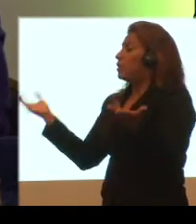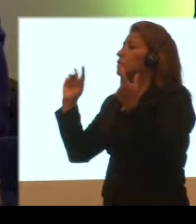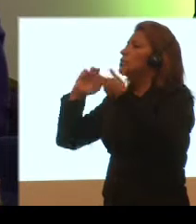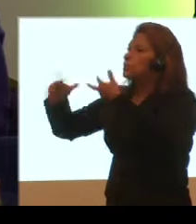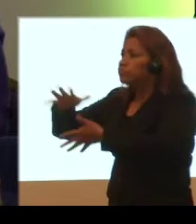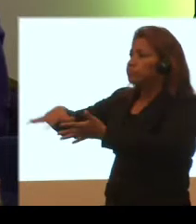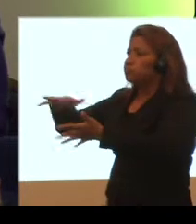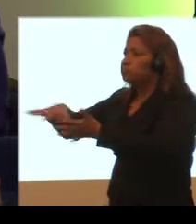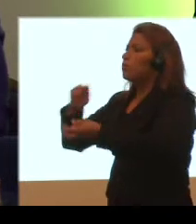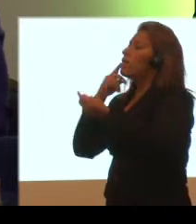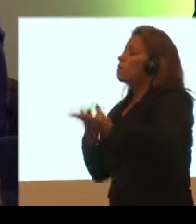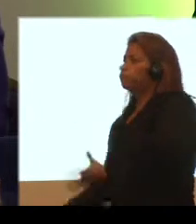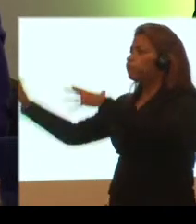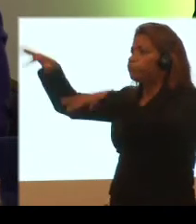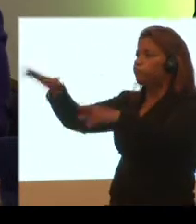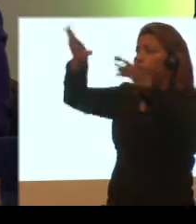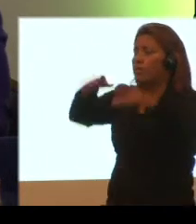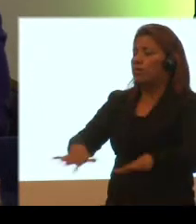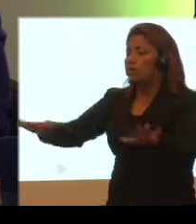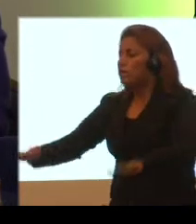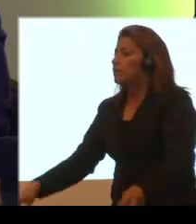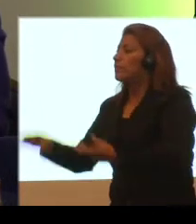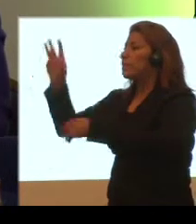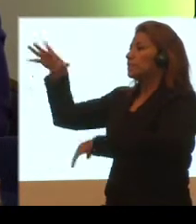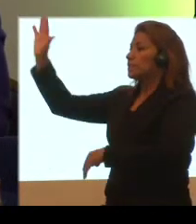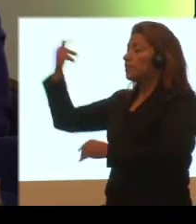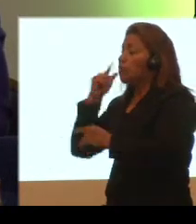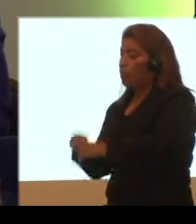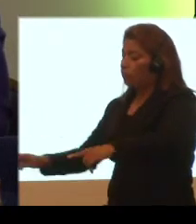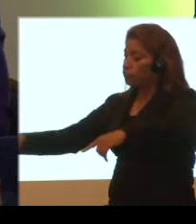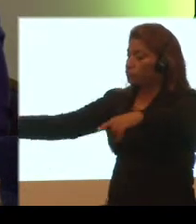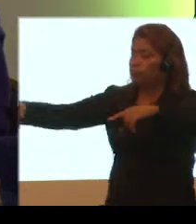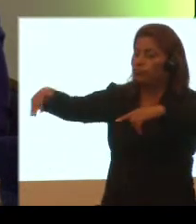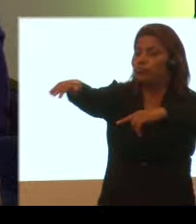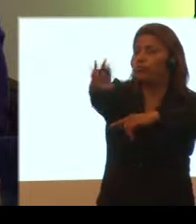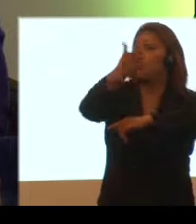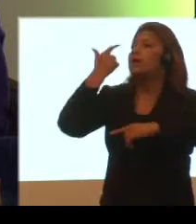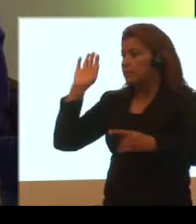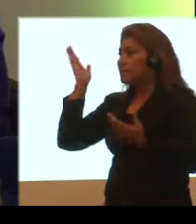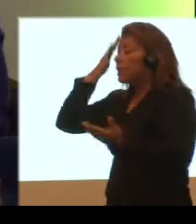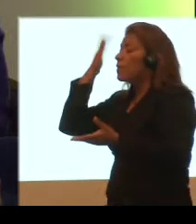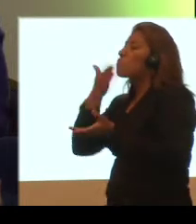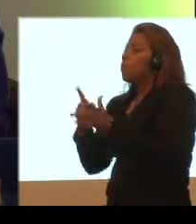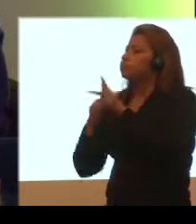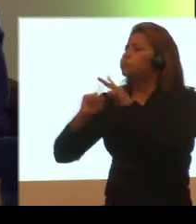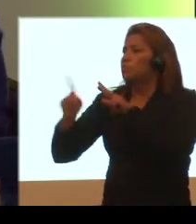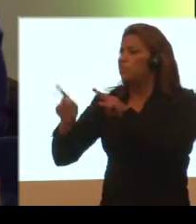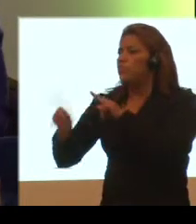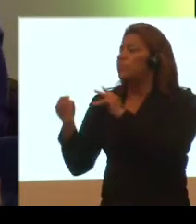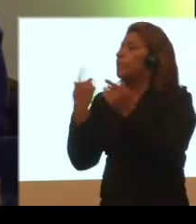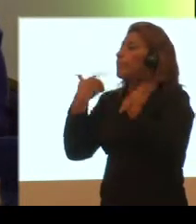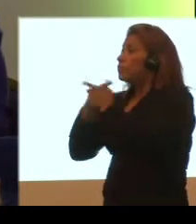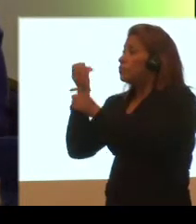movimientos en masa e inundación y 51 localidades de filo costero cuentan con información sobre evacuación, sistemas de